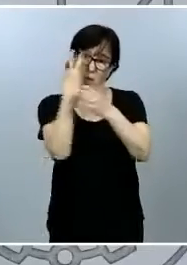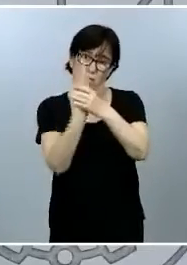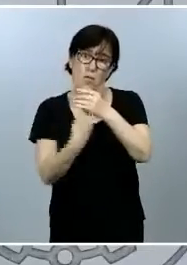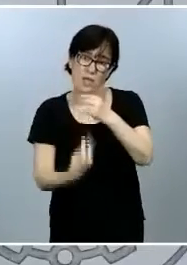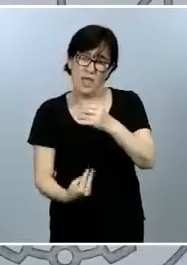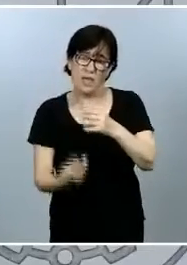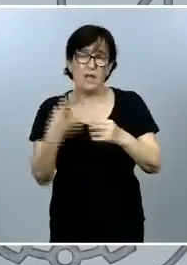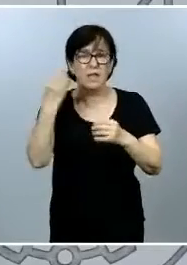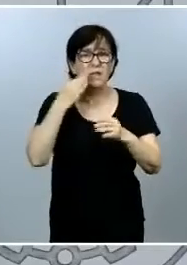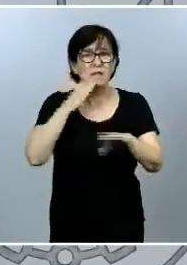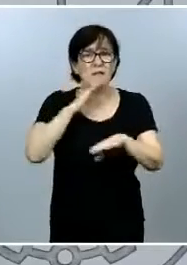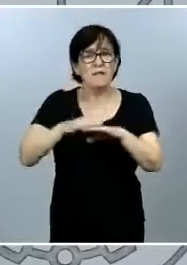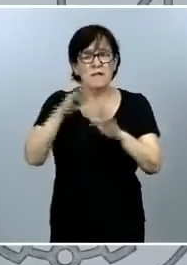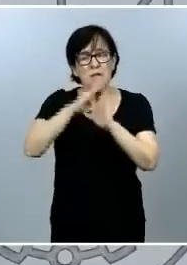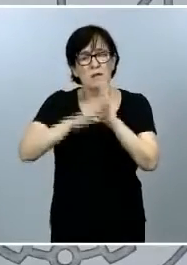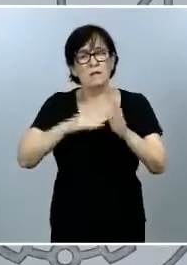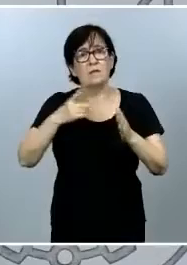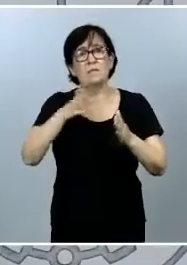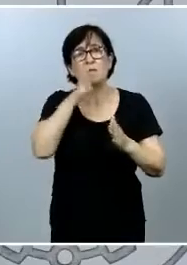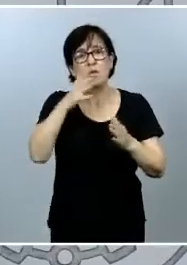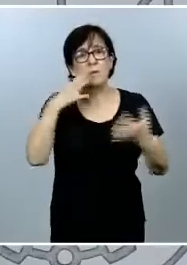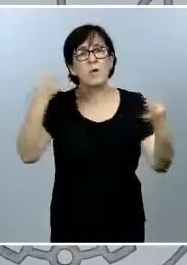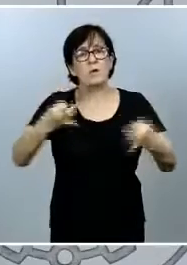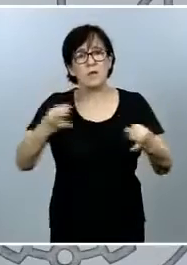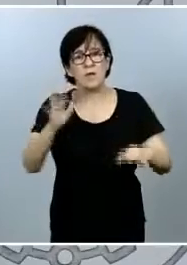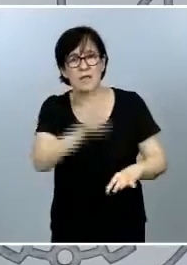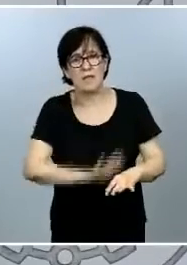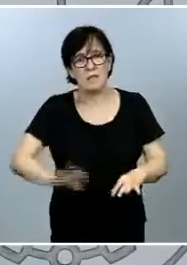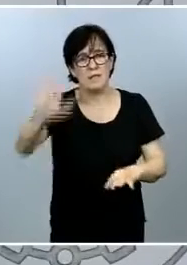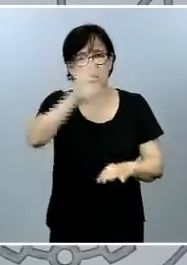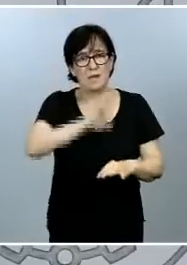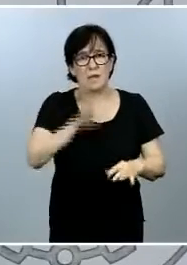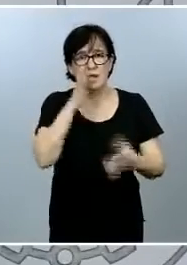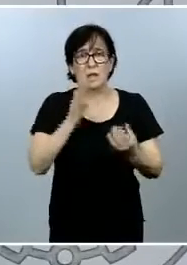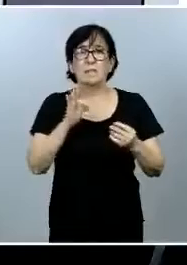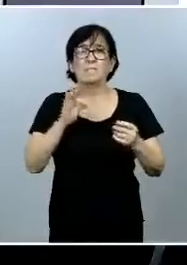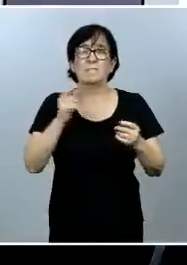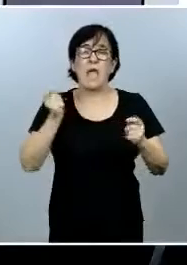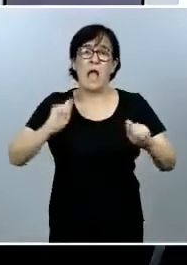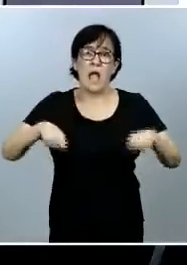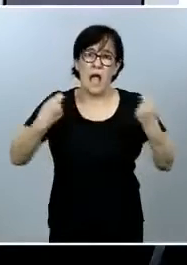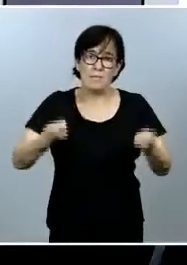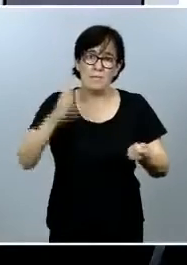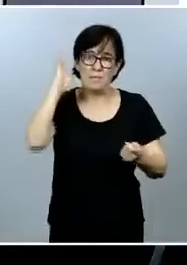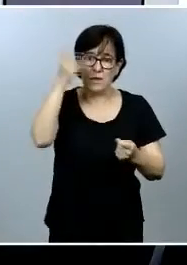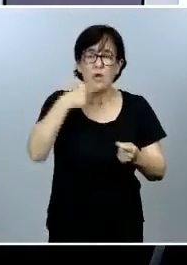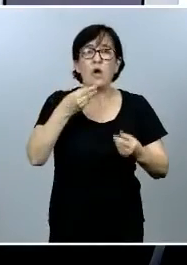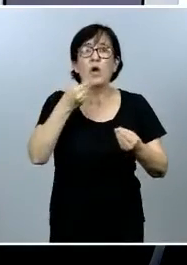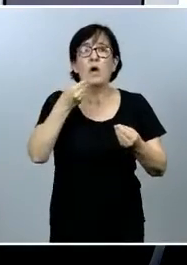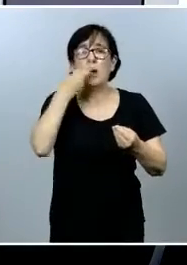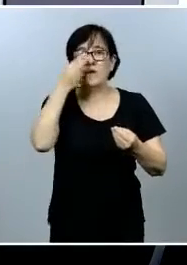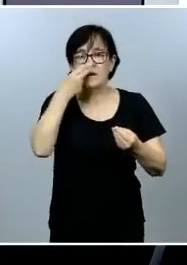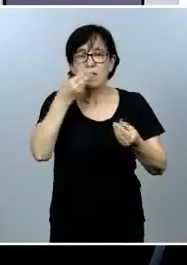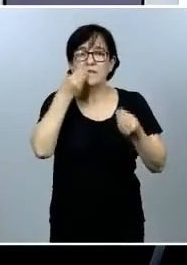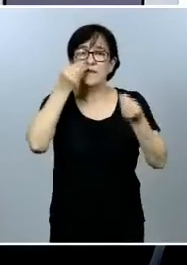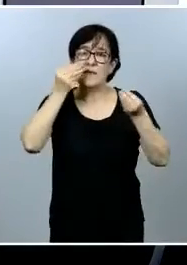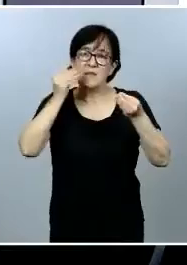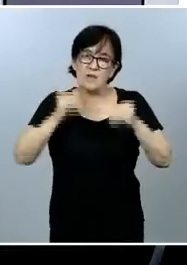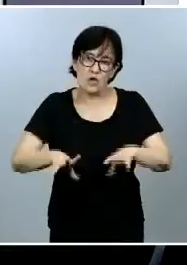obedecen a motivos de seguridad nacional, protección medioambiental o de interés histórico o arqueológico.